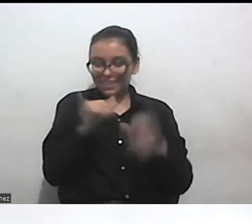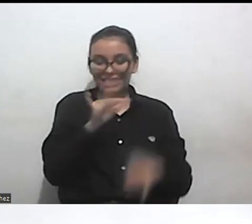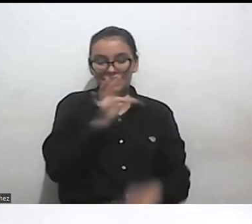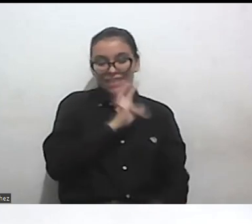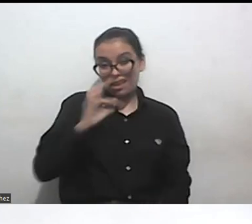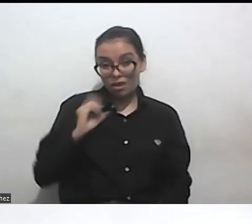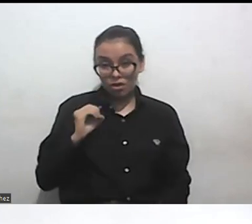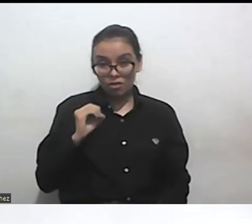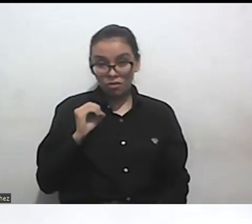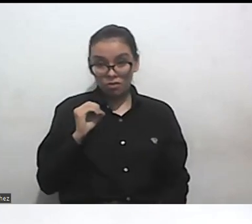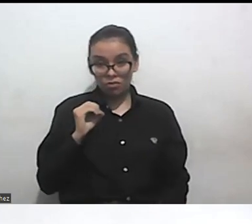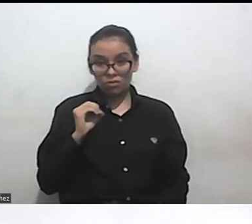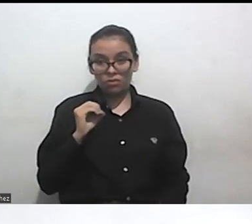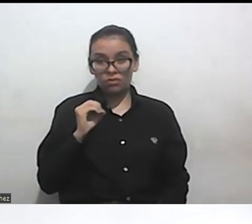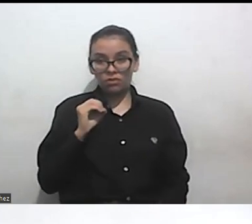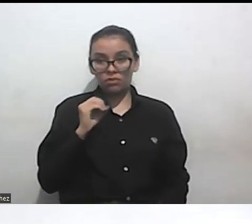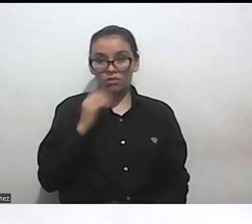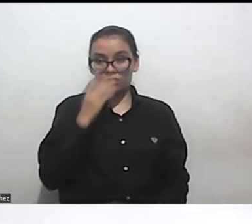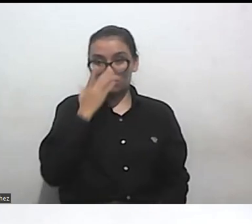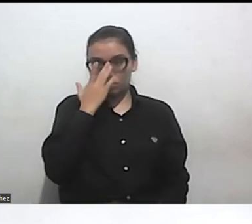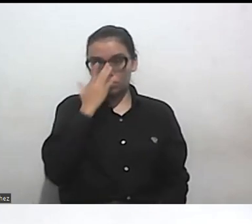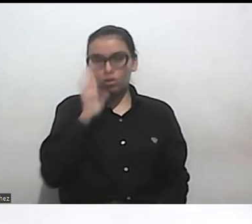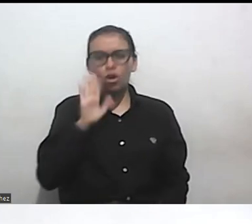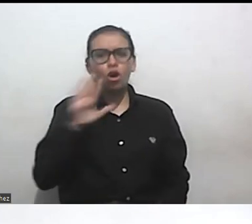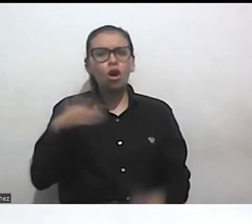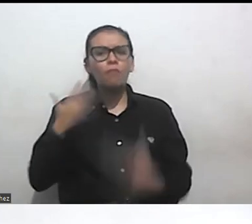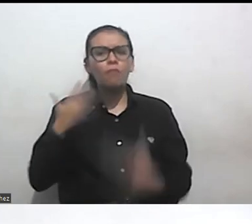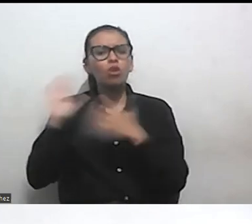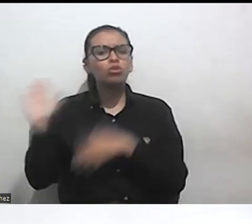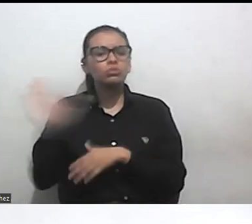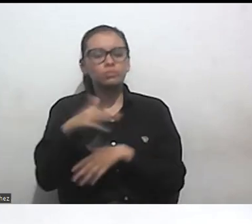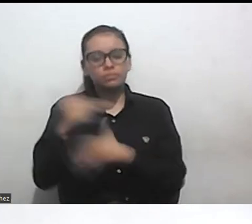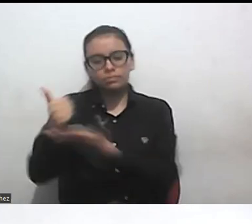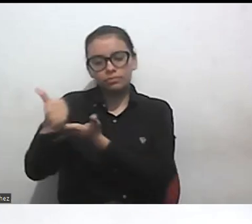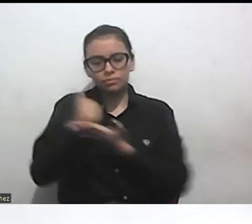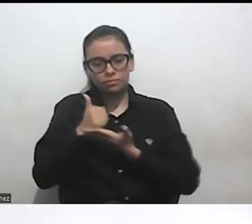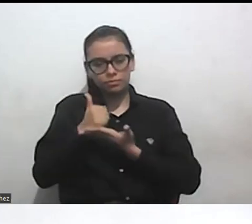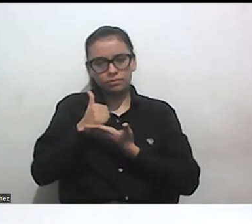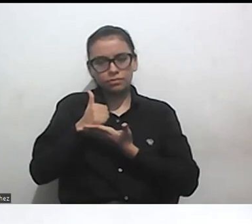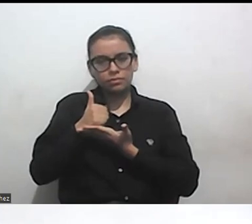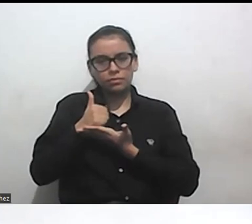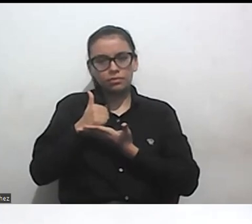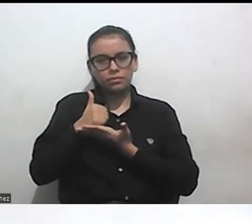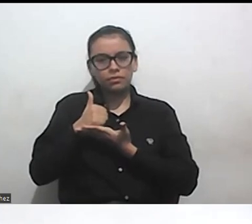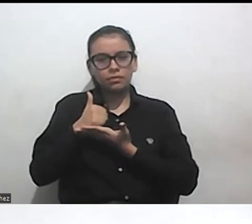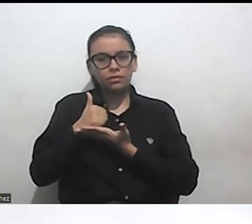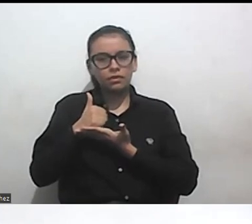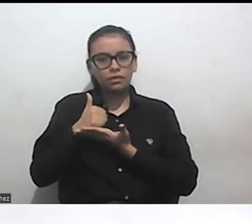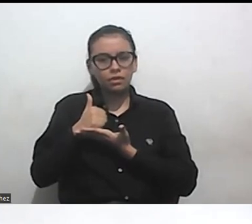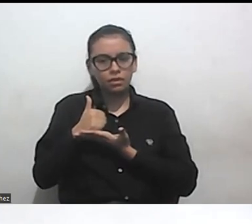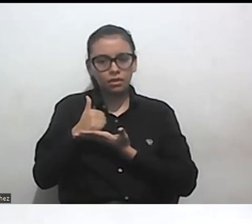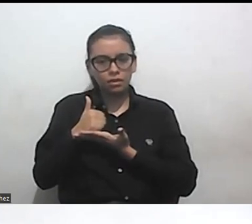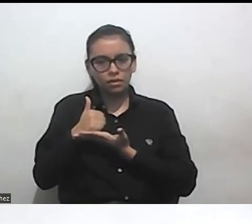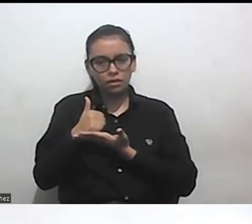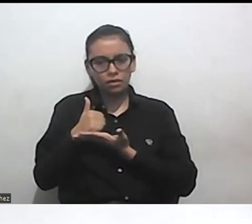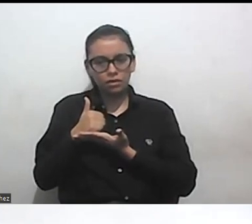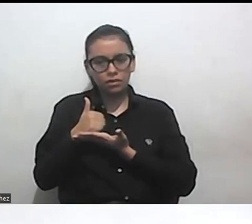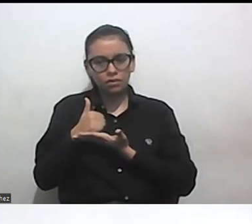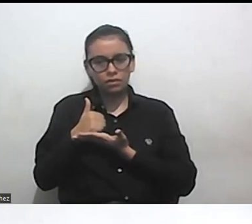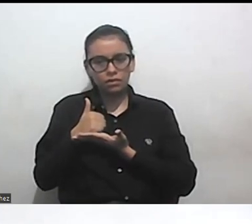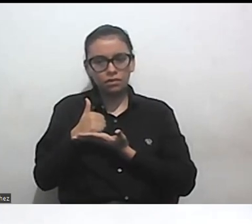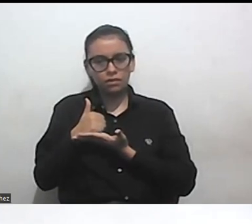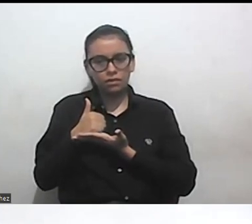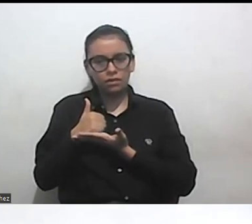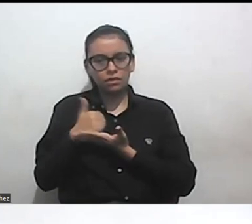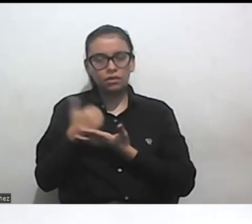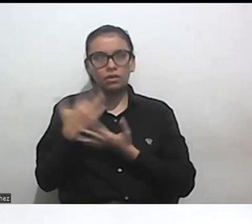también como ustedes me ayudan a a a como me